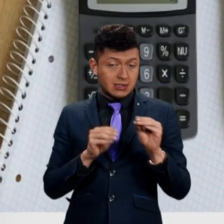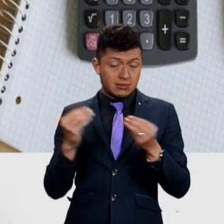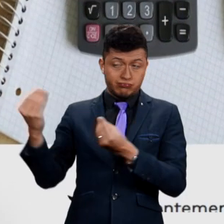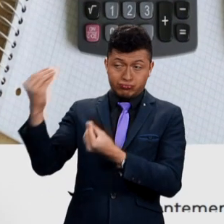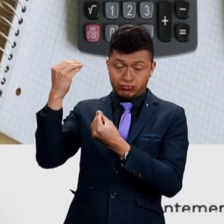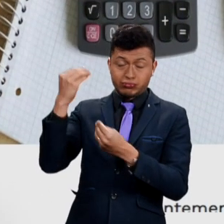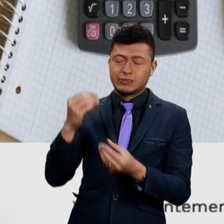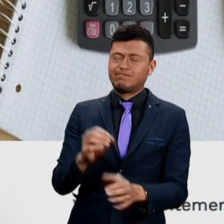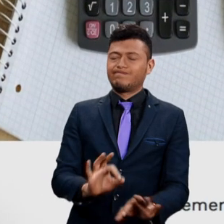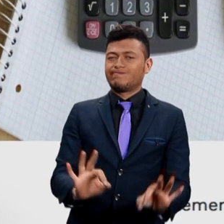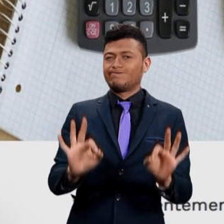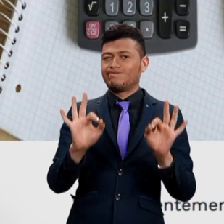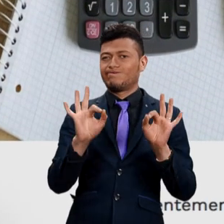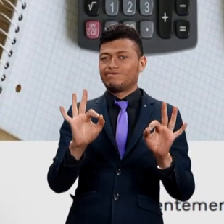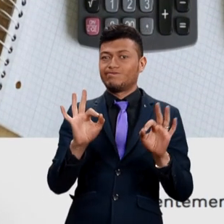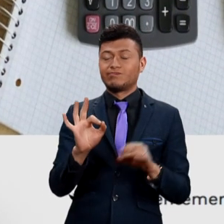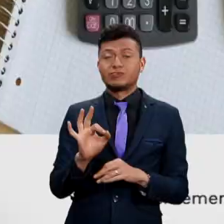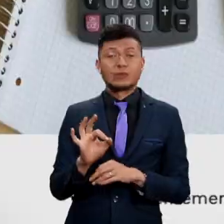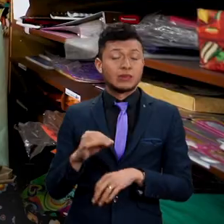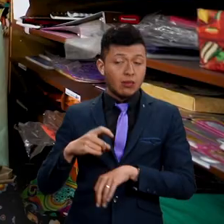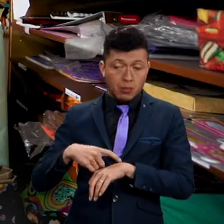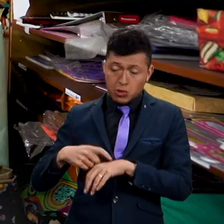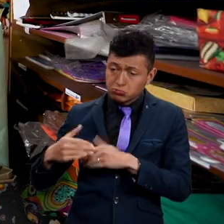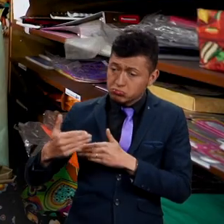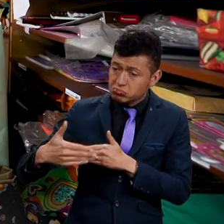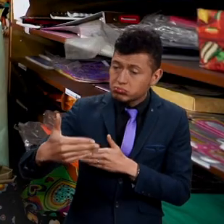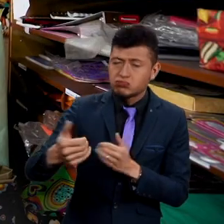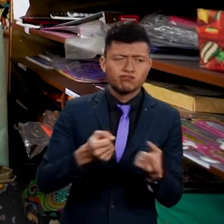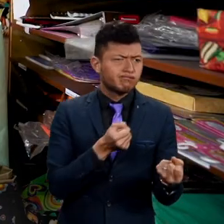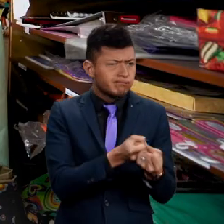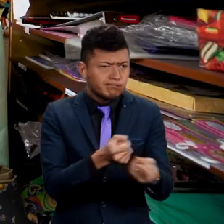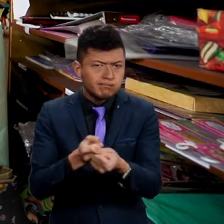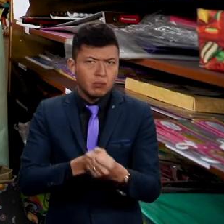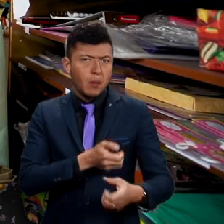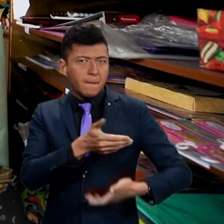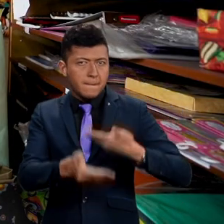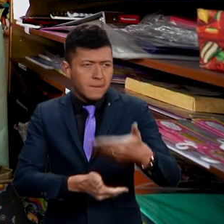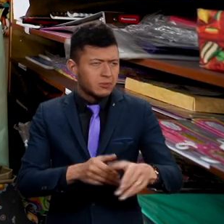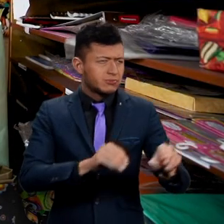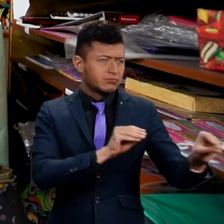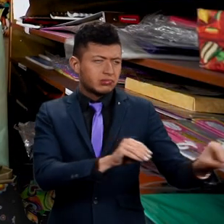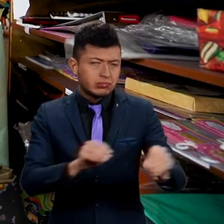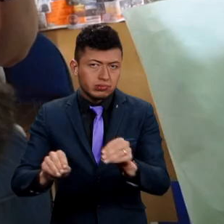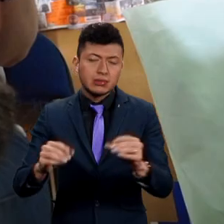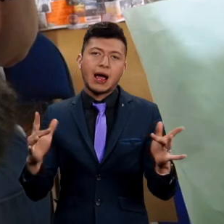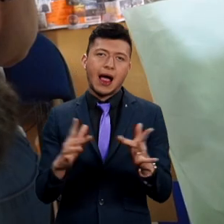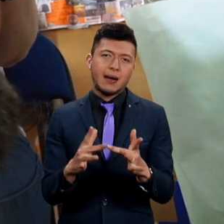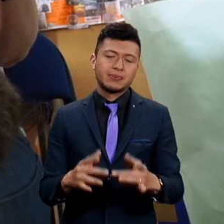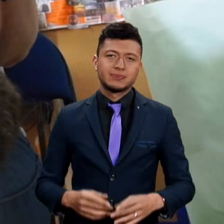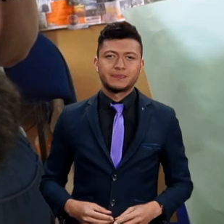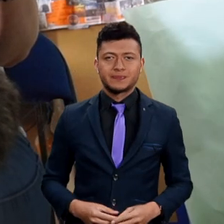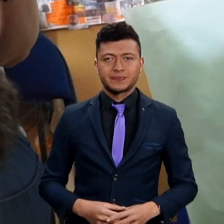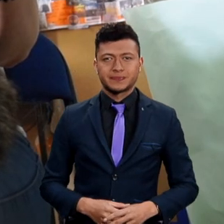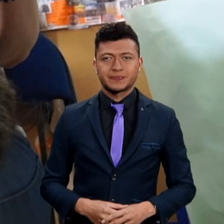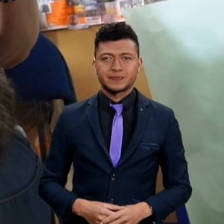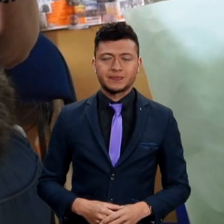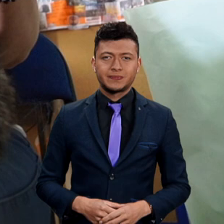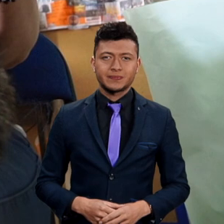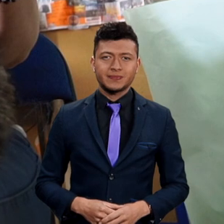capacitaciones son excelentes y que están todo el tiempo apoyándonos en el proceso en el que nos encontremos.